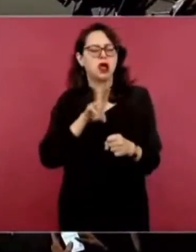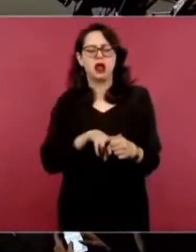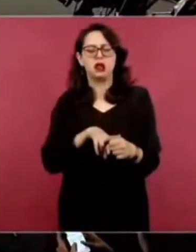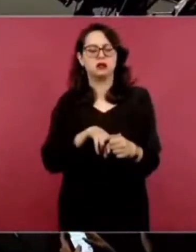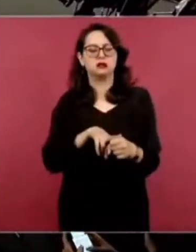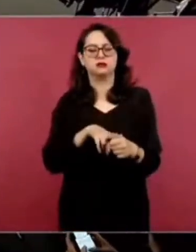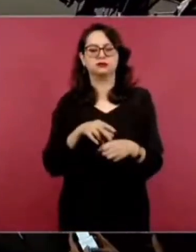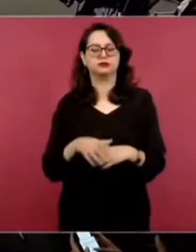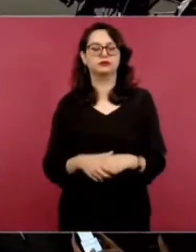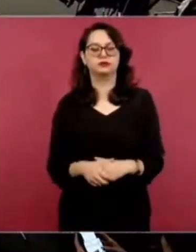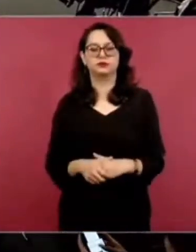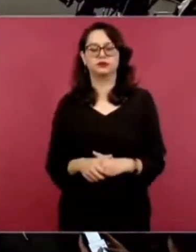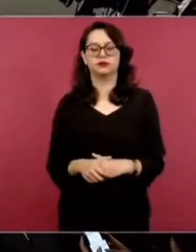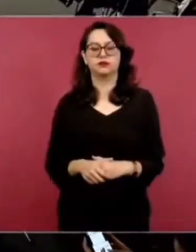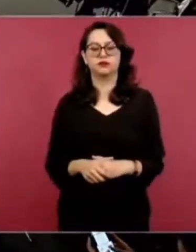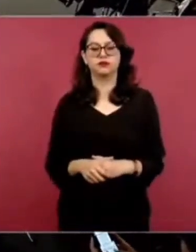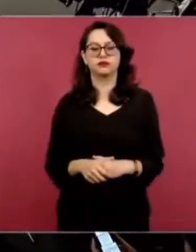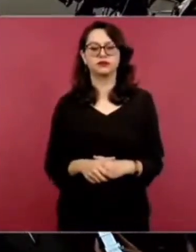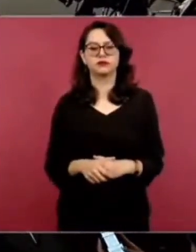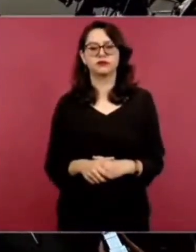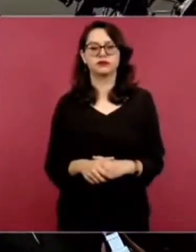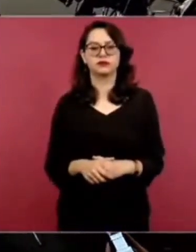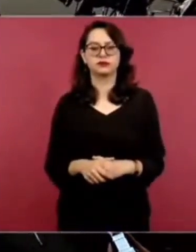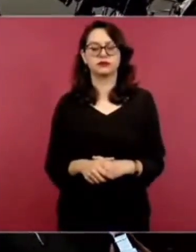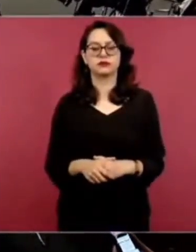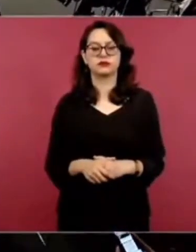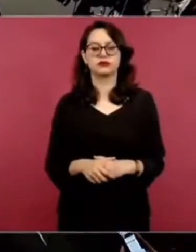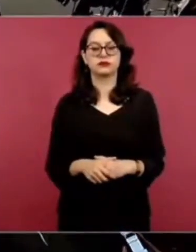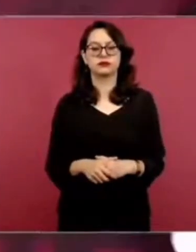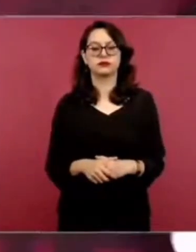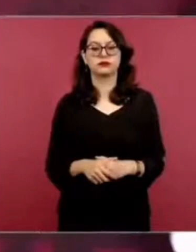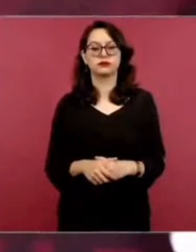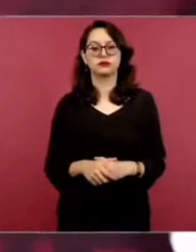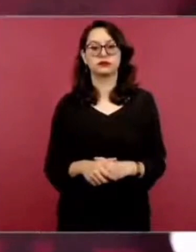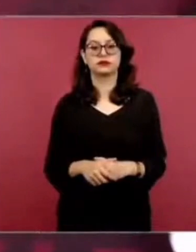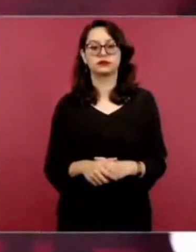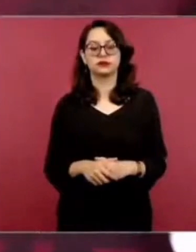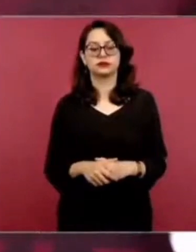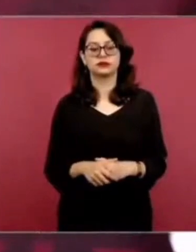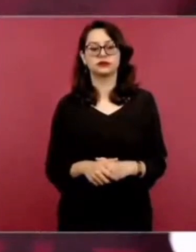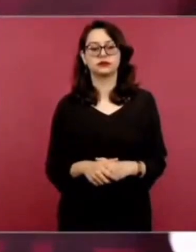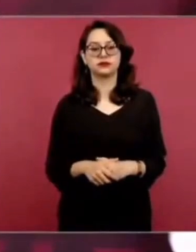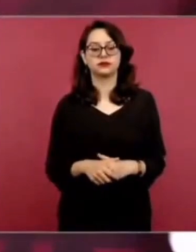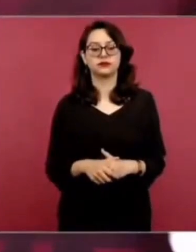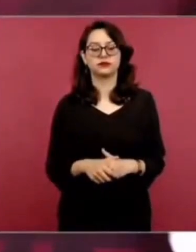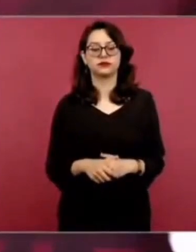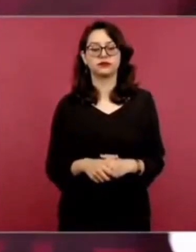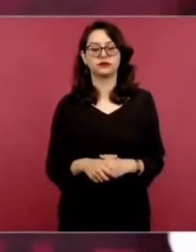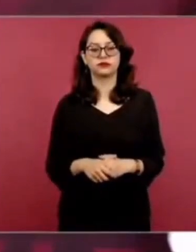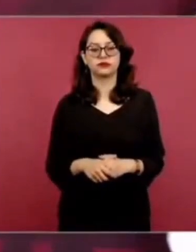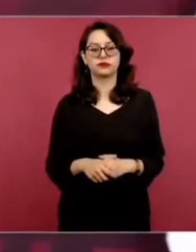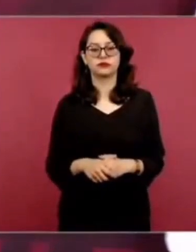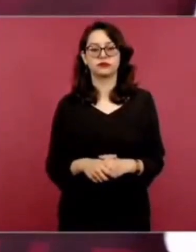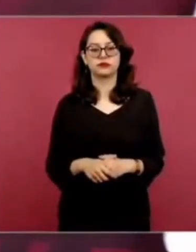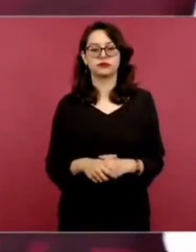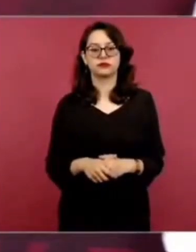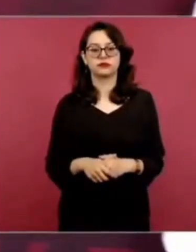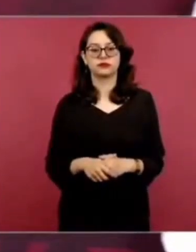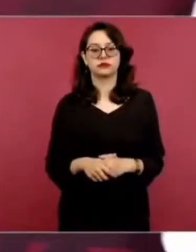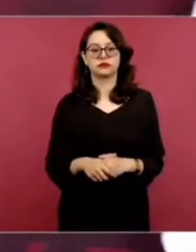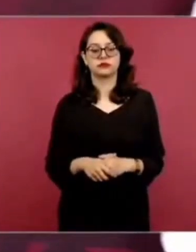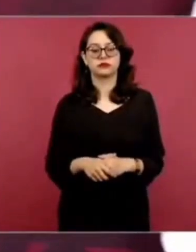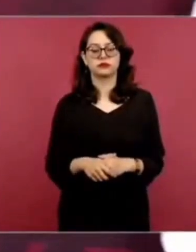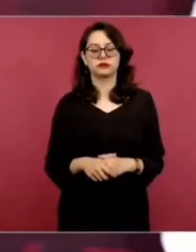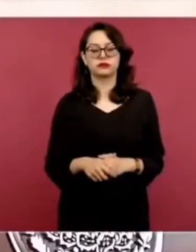Por ejemplo, están hablando de la destrucción de la casa que se